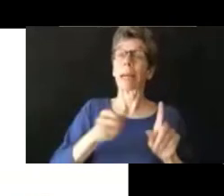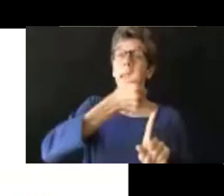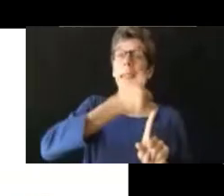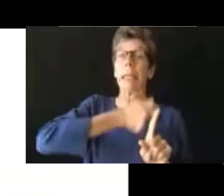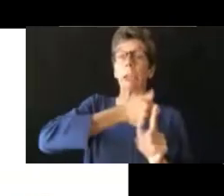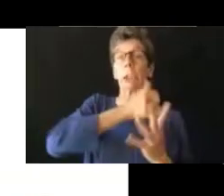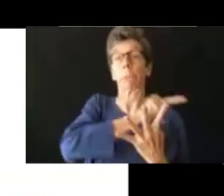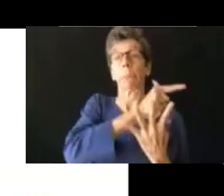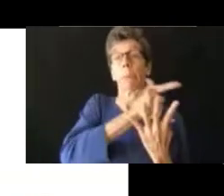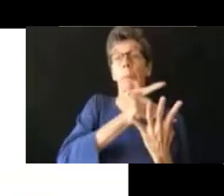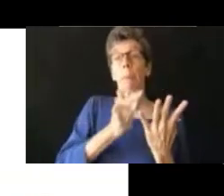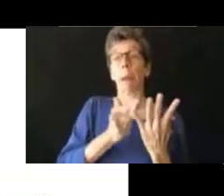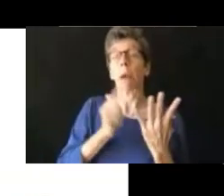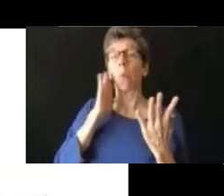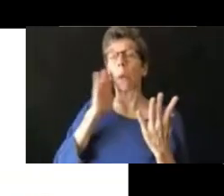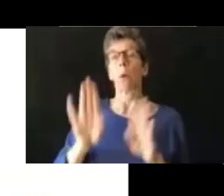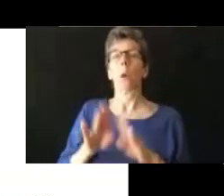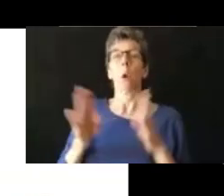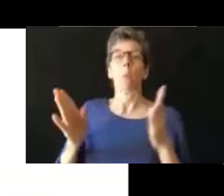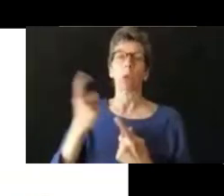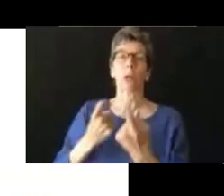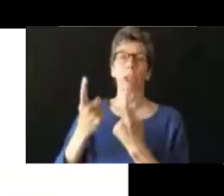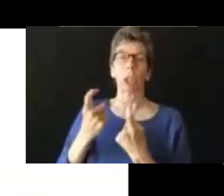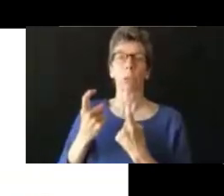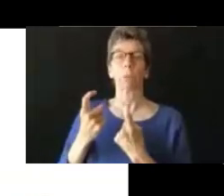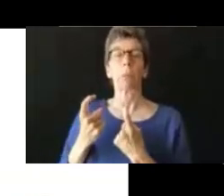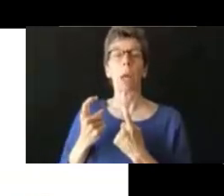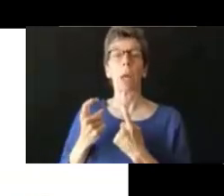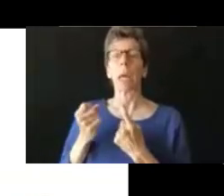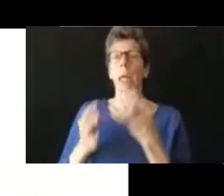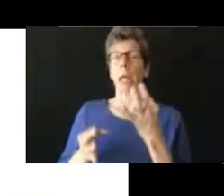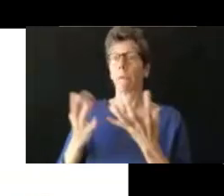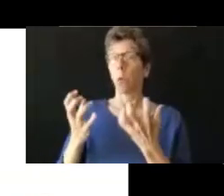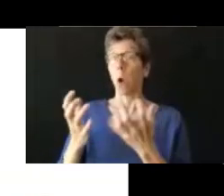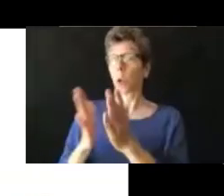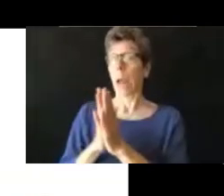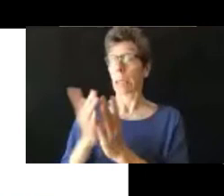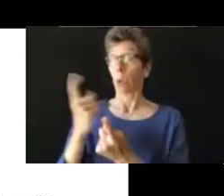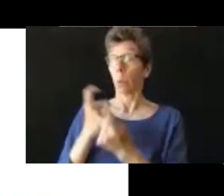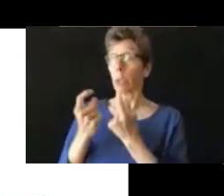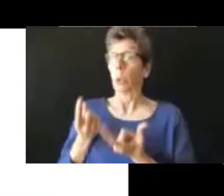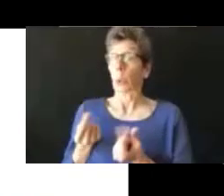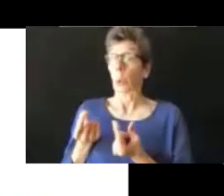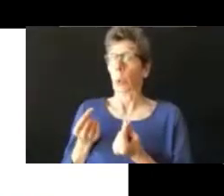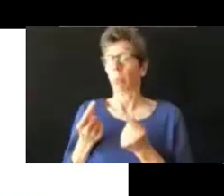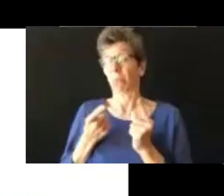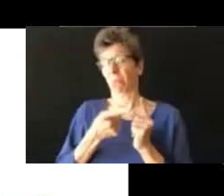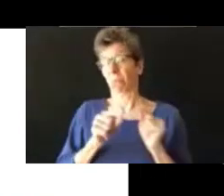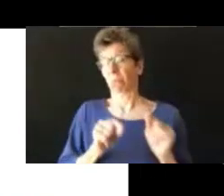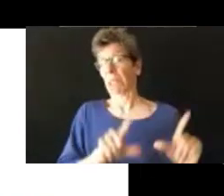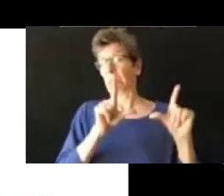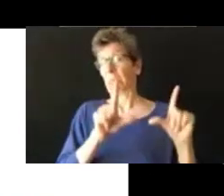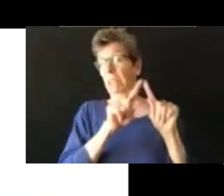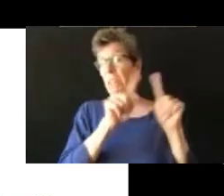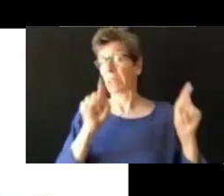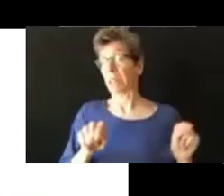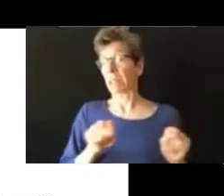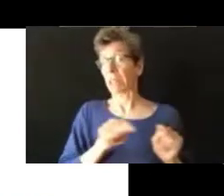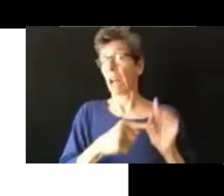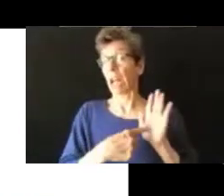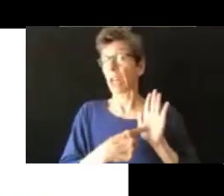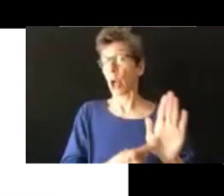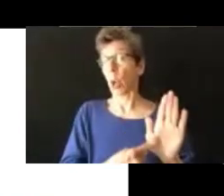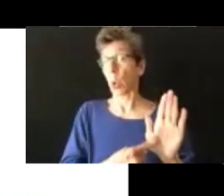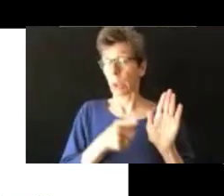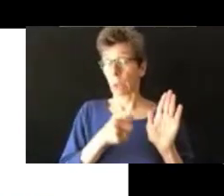terminen. Esta diapositiva explica cómo pueden hacer preguntas en el panel de preguntas y respuestas durante